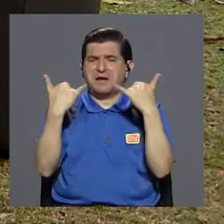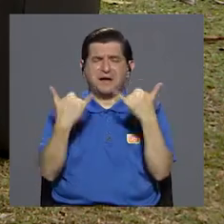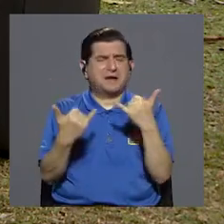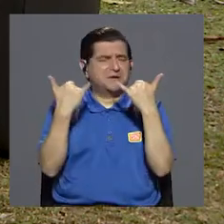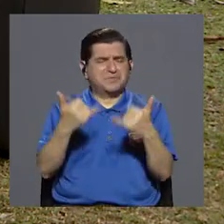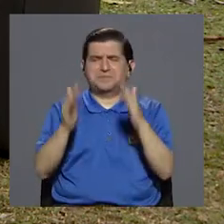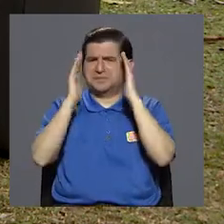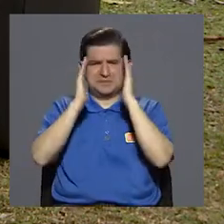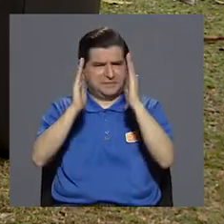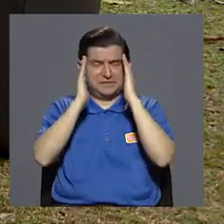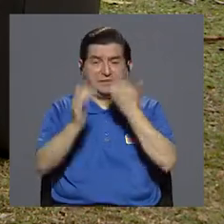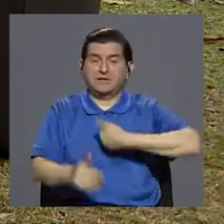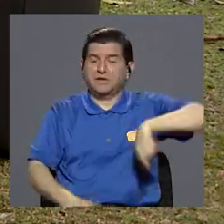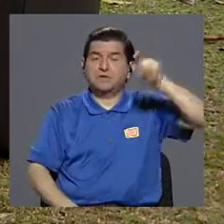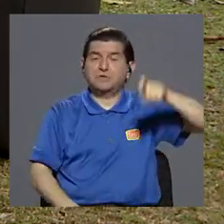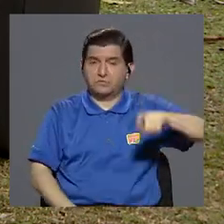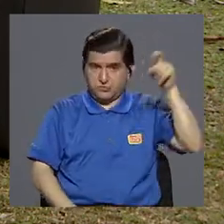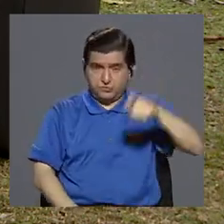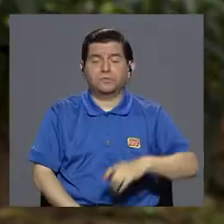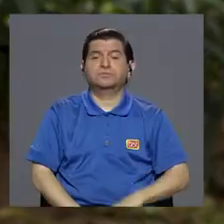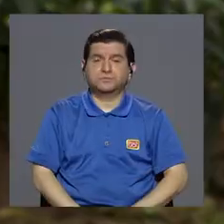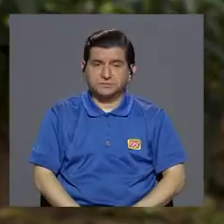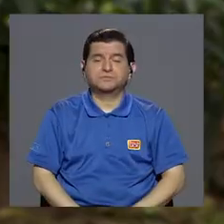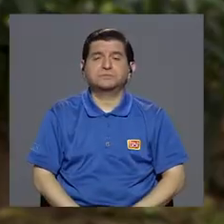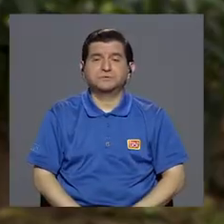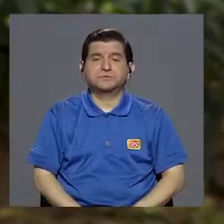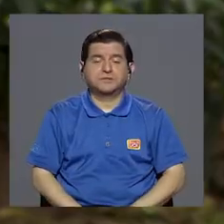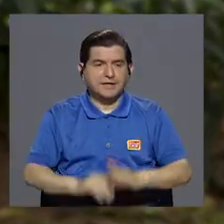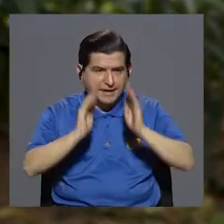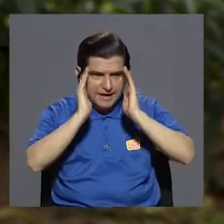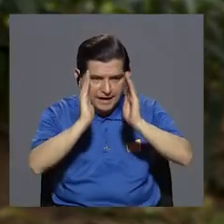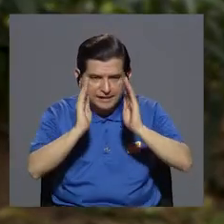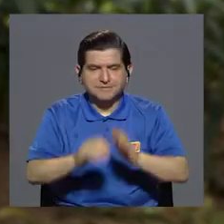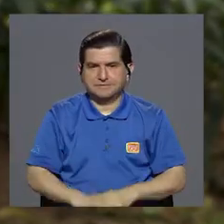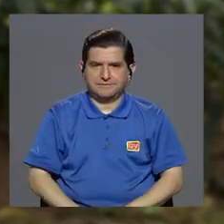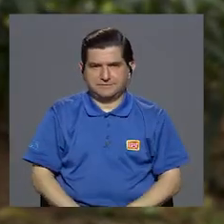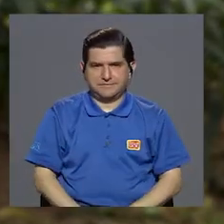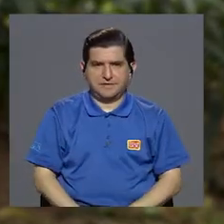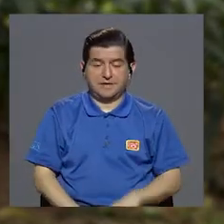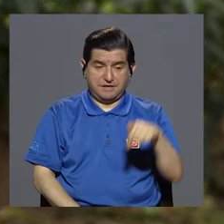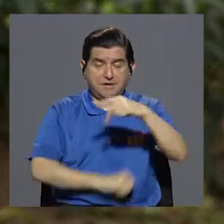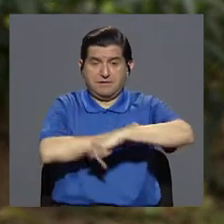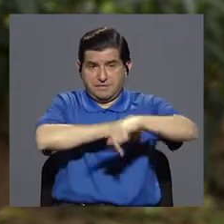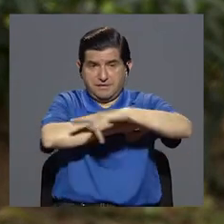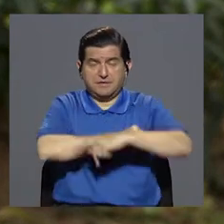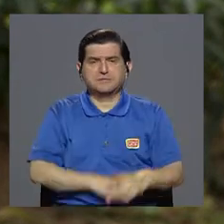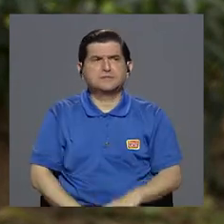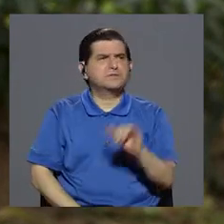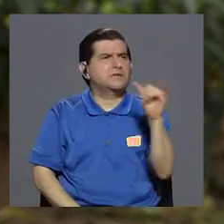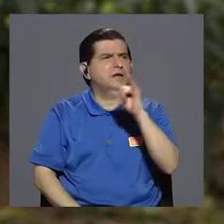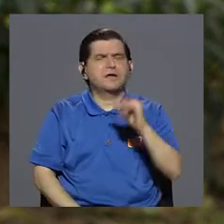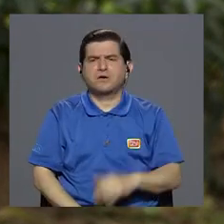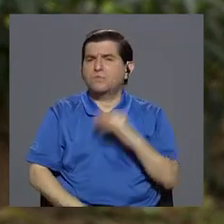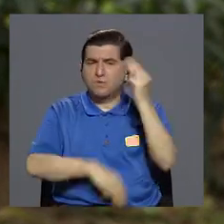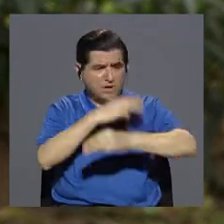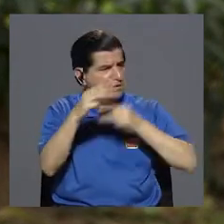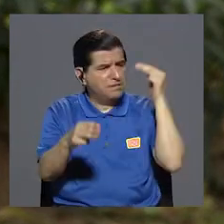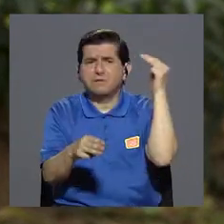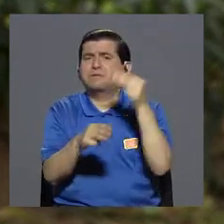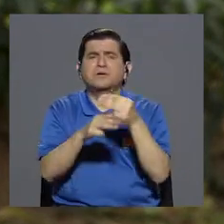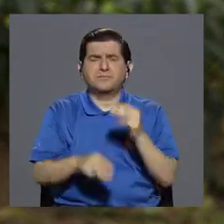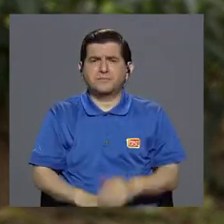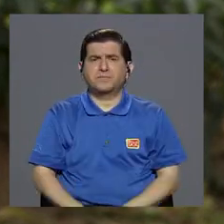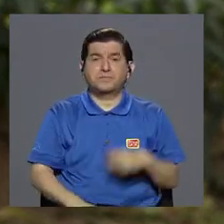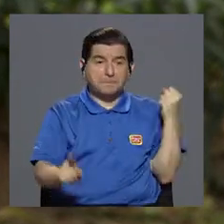poco hasta ahora y que yo creo que tenemos que verla y entrarle como país. Esto se está también considerando en el